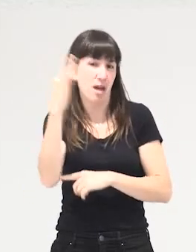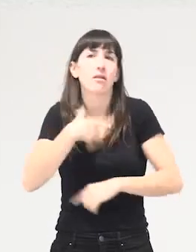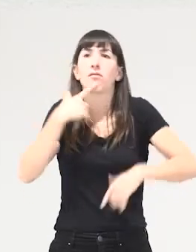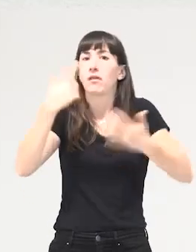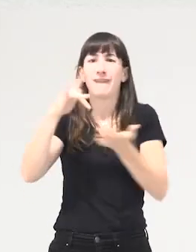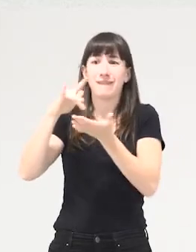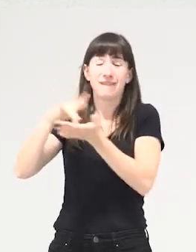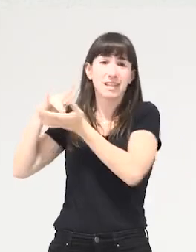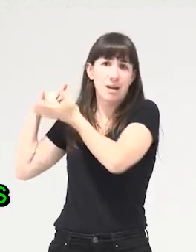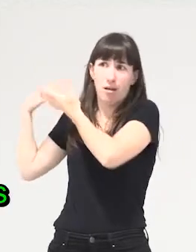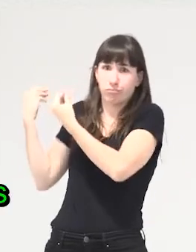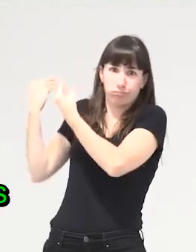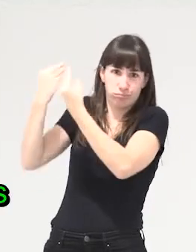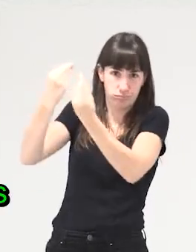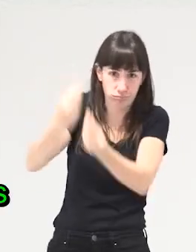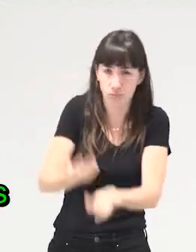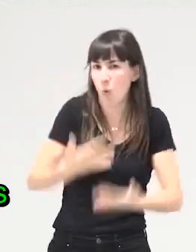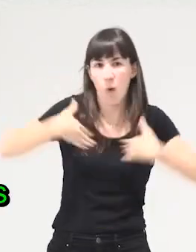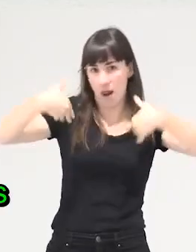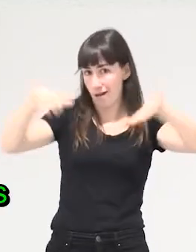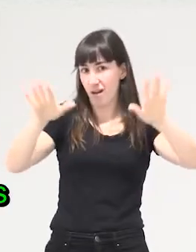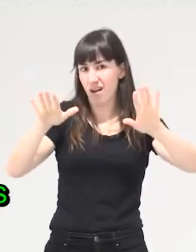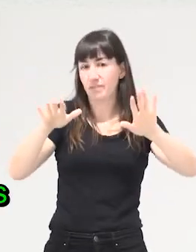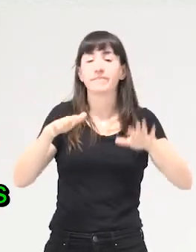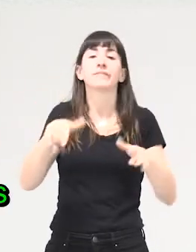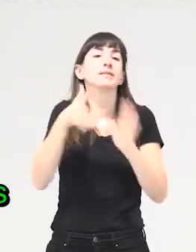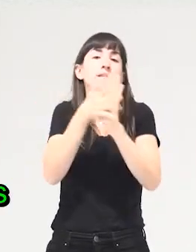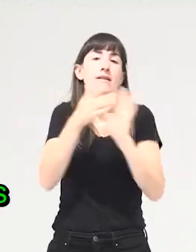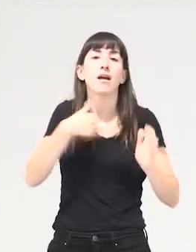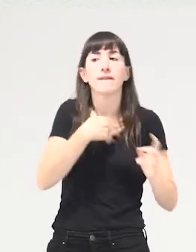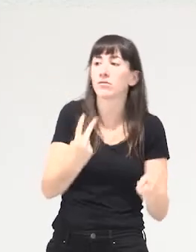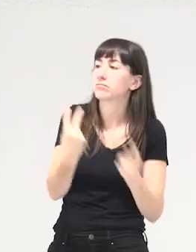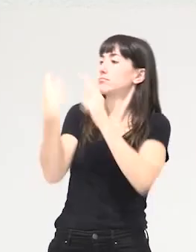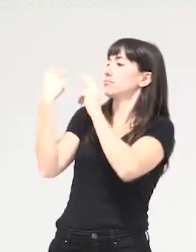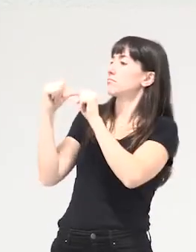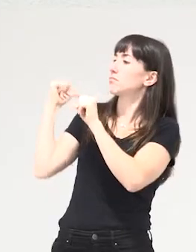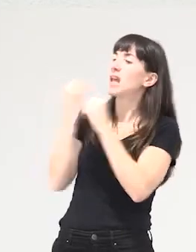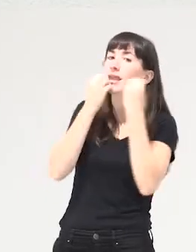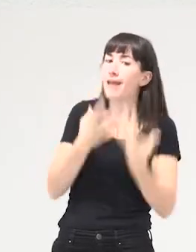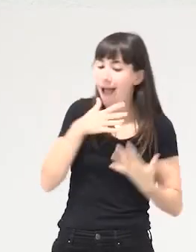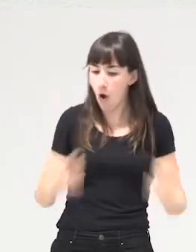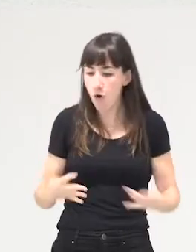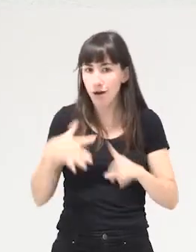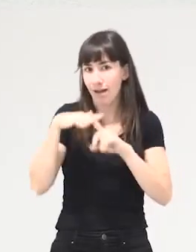juntémonos un ratito y veamos qué hemos construido en estos años y dónde estamos ahora, ¿no? Entonces, esa sería mi idea